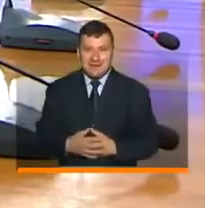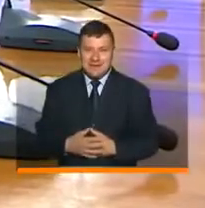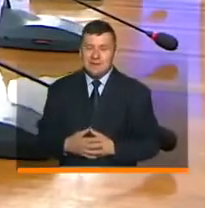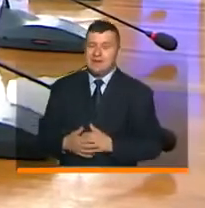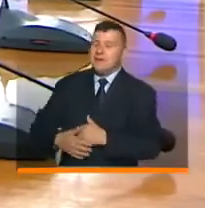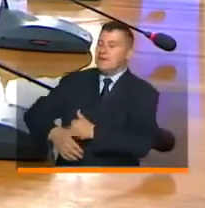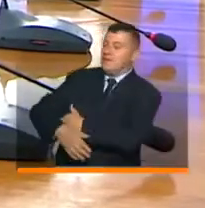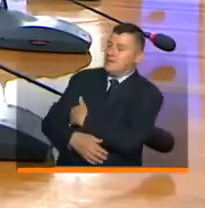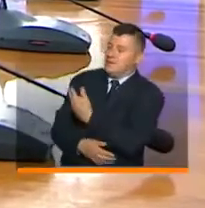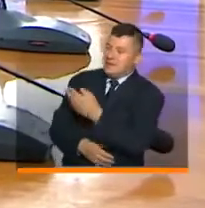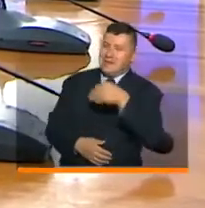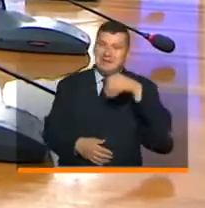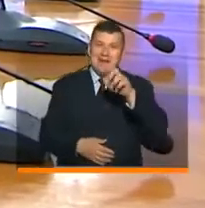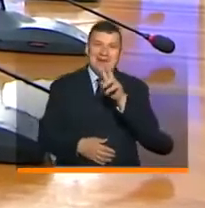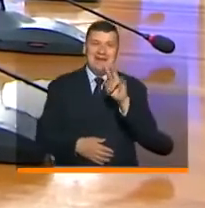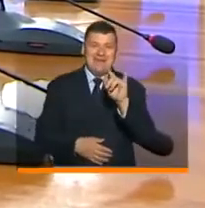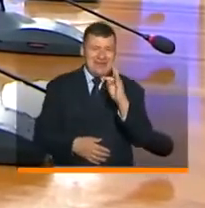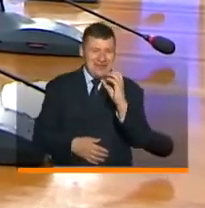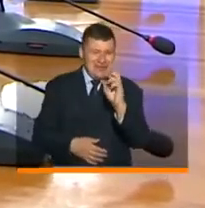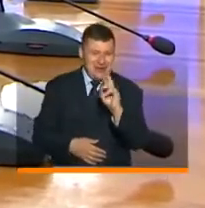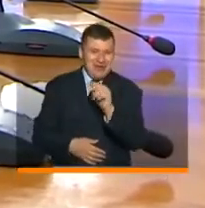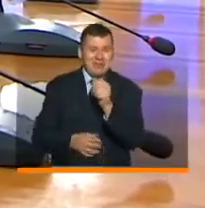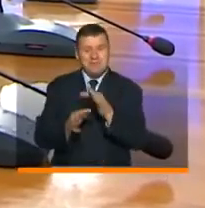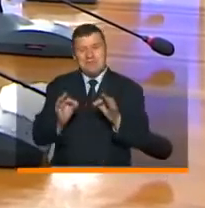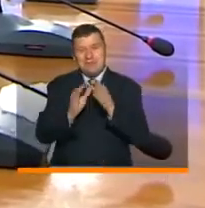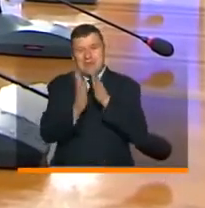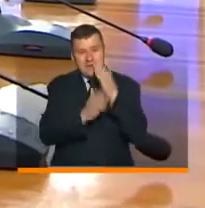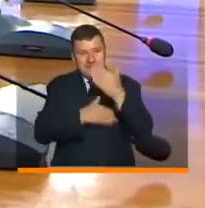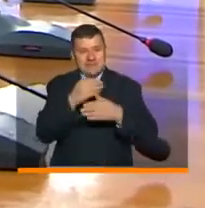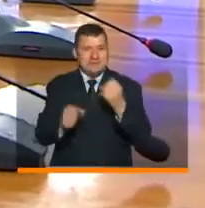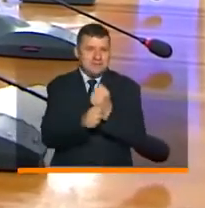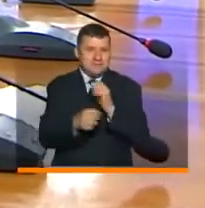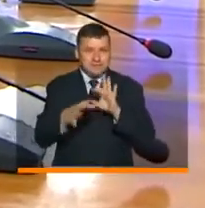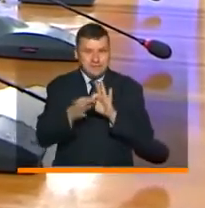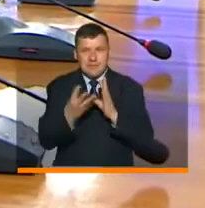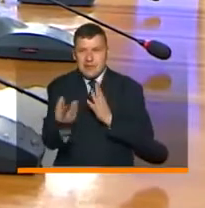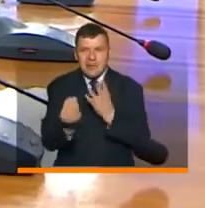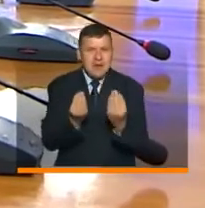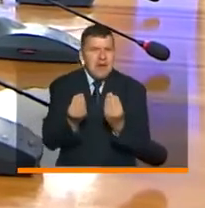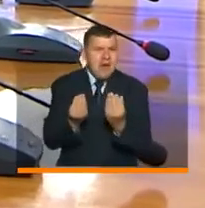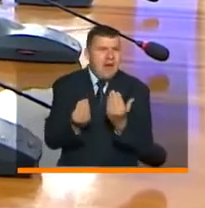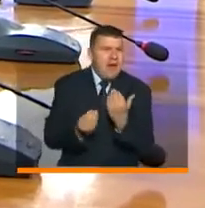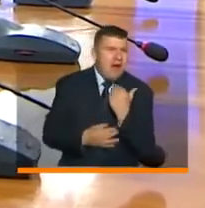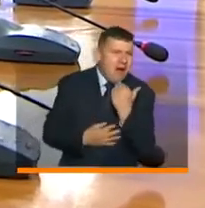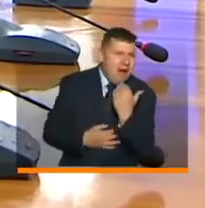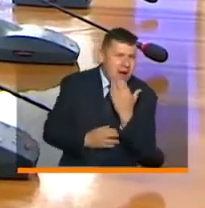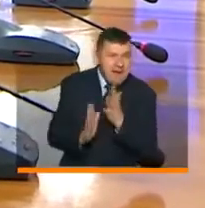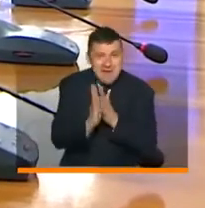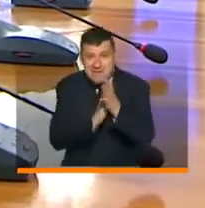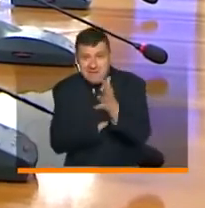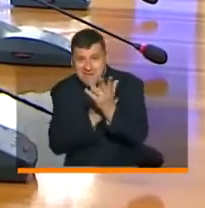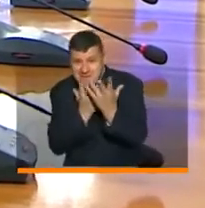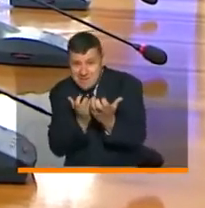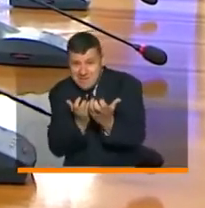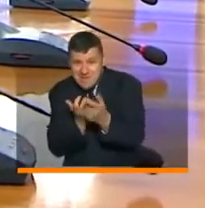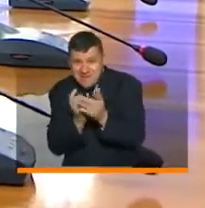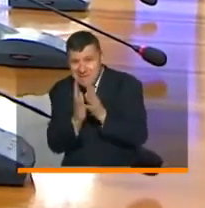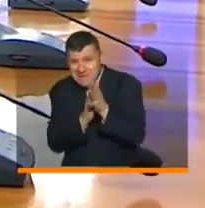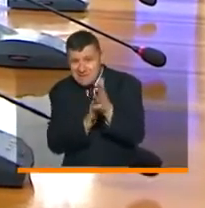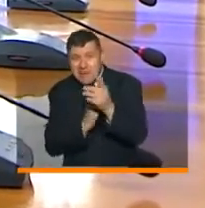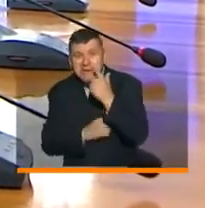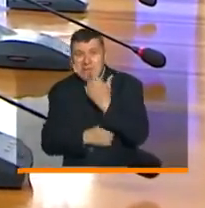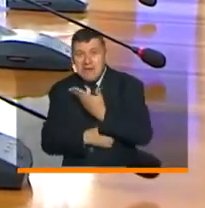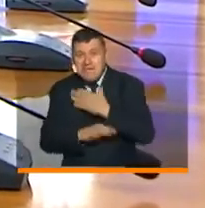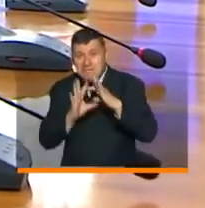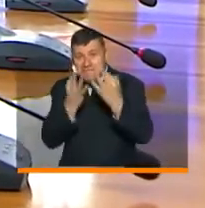Ministra María Victoria, importante mensaje este avance del trabajo en equipo. ¿Alguna otra información que usted quiera enviarle ya a los